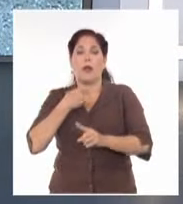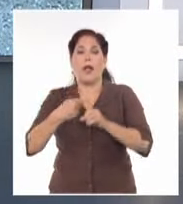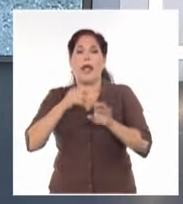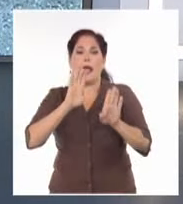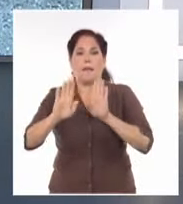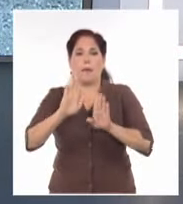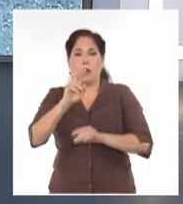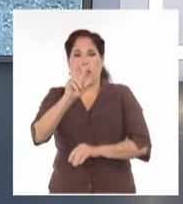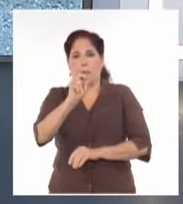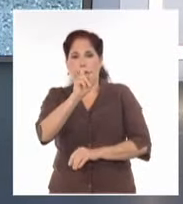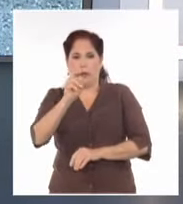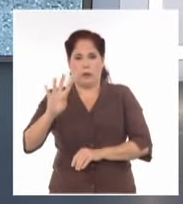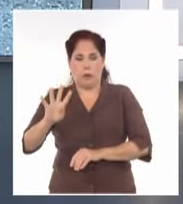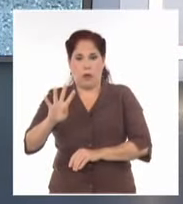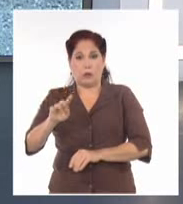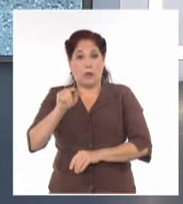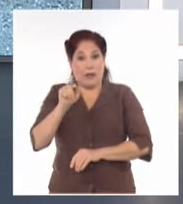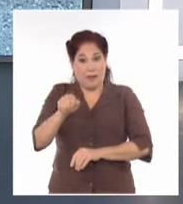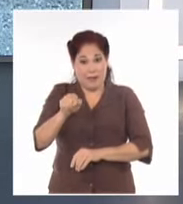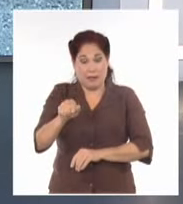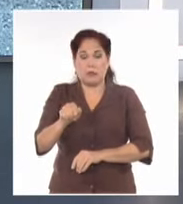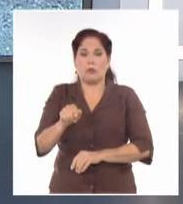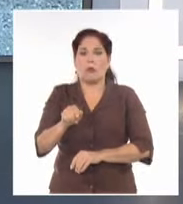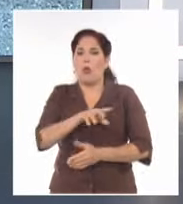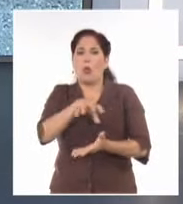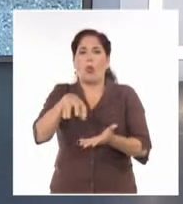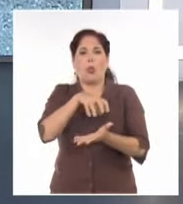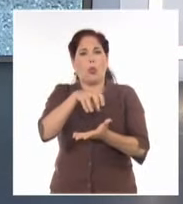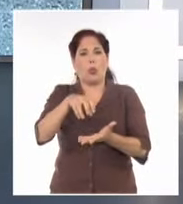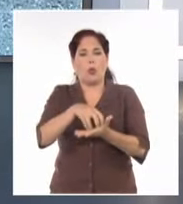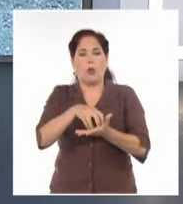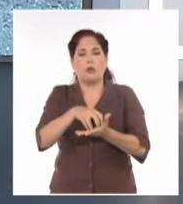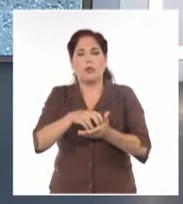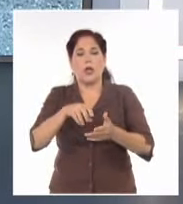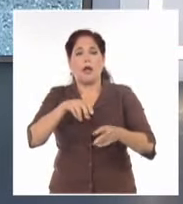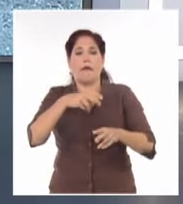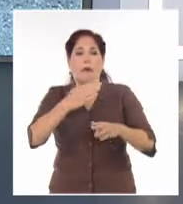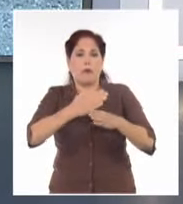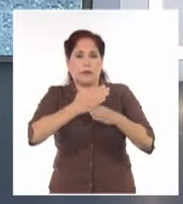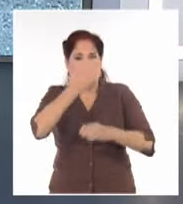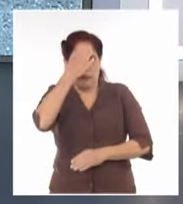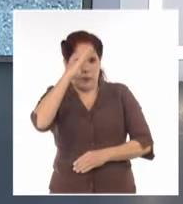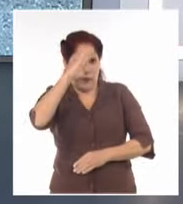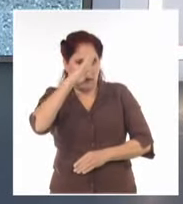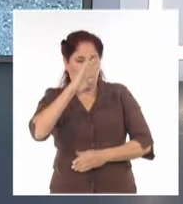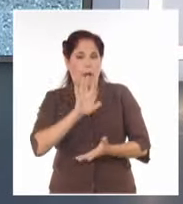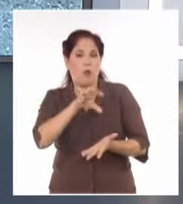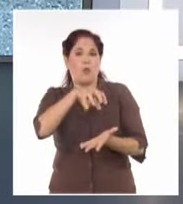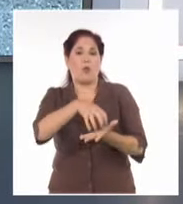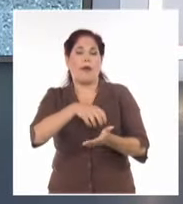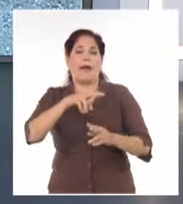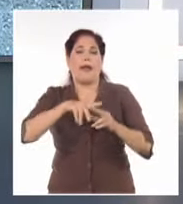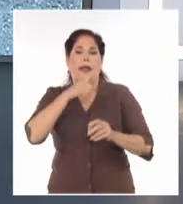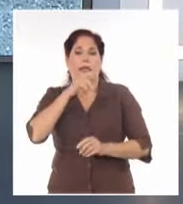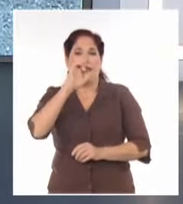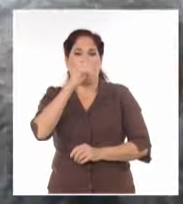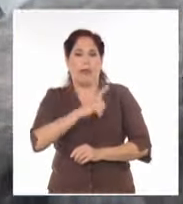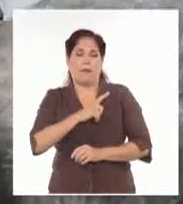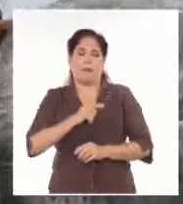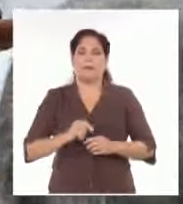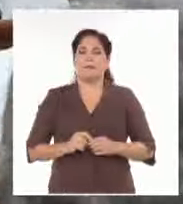veinticuatro. La cita tendrá lugar en el complejo cultural heredia de Santiago de Cuba entre el veintiséis y el veintinueve de junio.